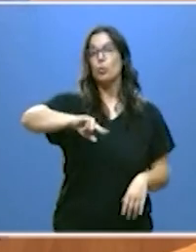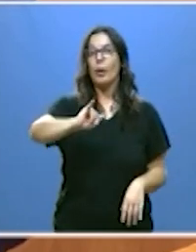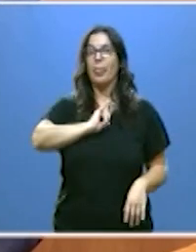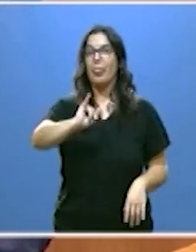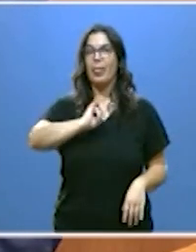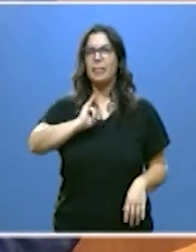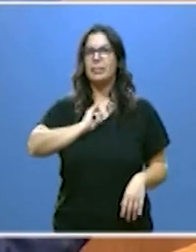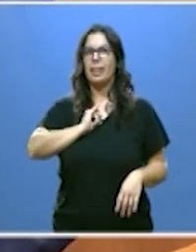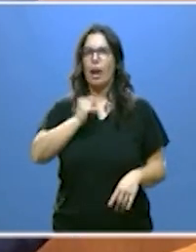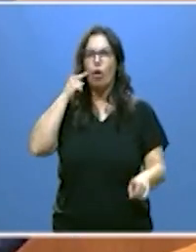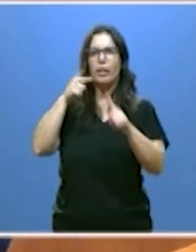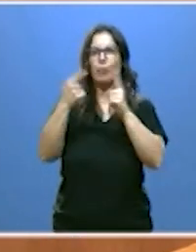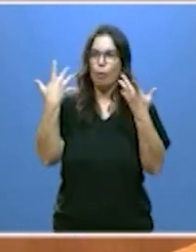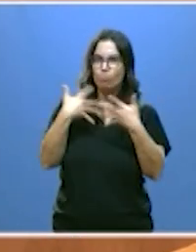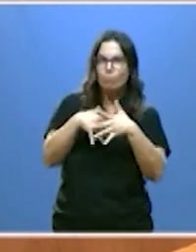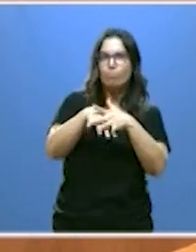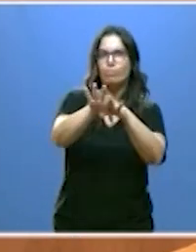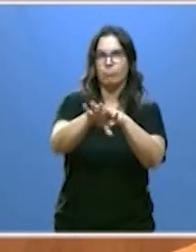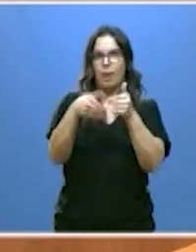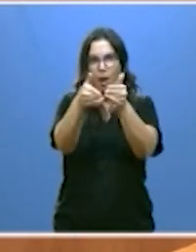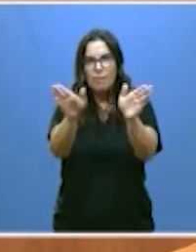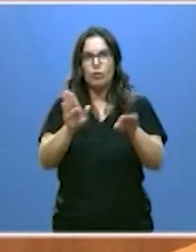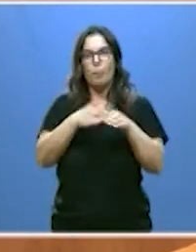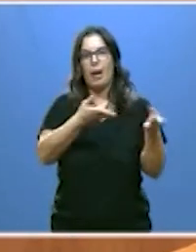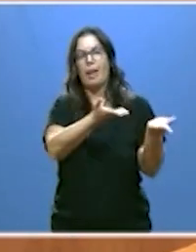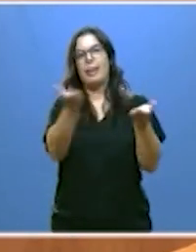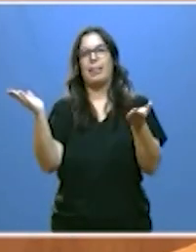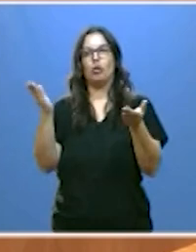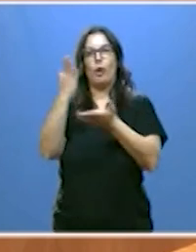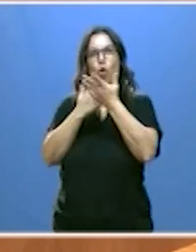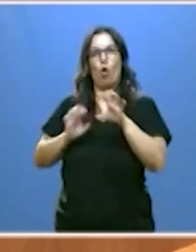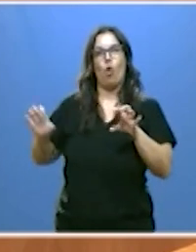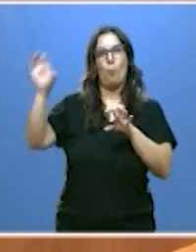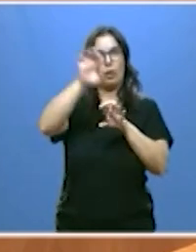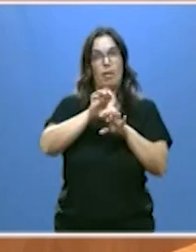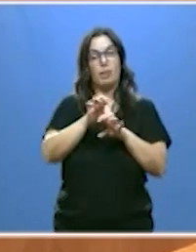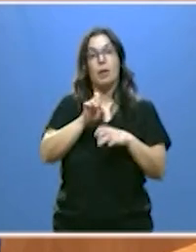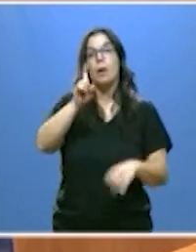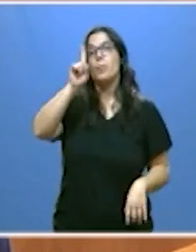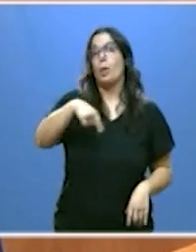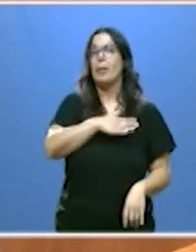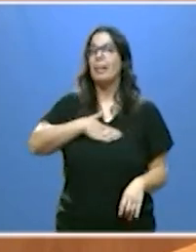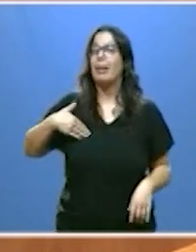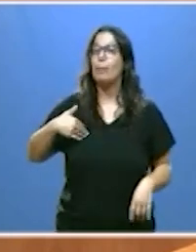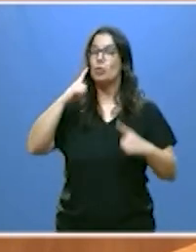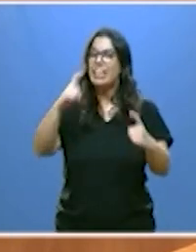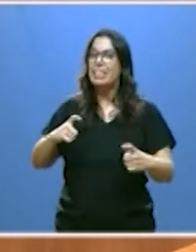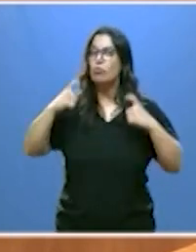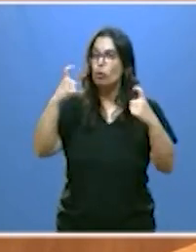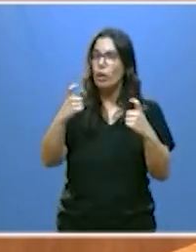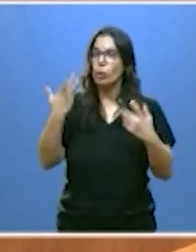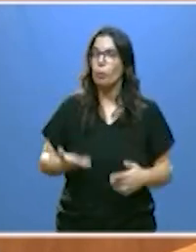integradora con el resto de las tierras españolas. Pero también queremos que ese gran esfuerzo no se olvide,